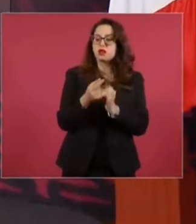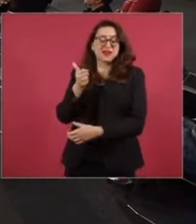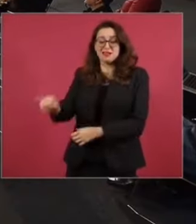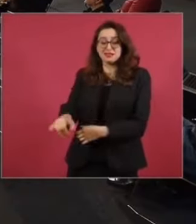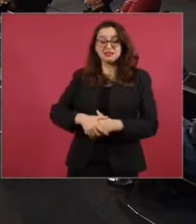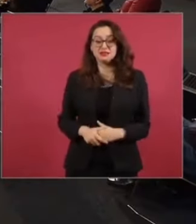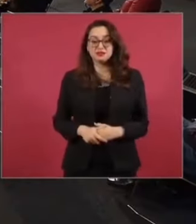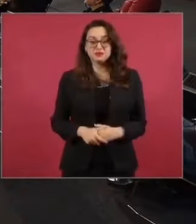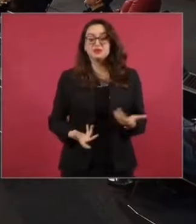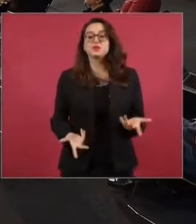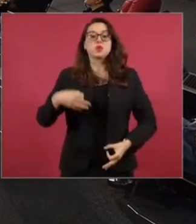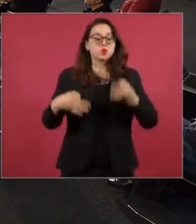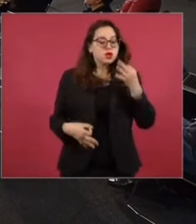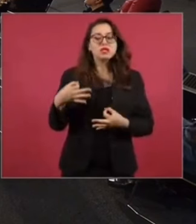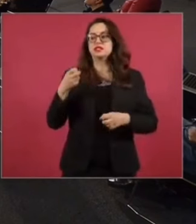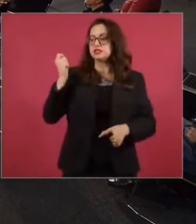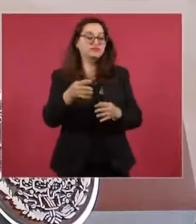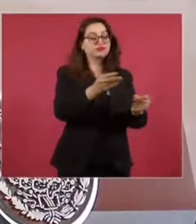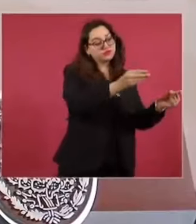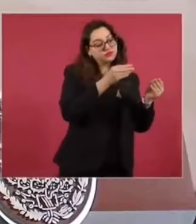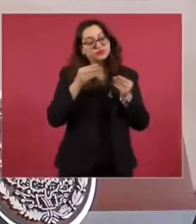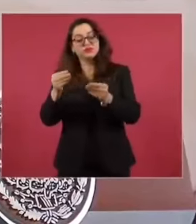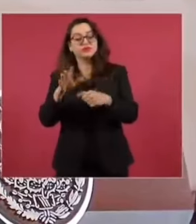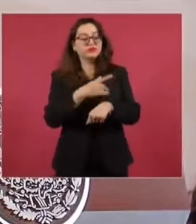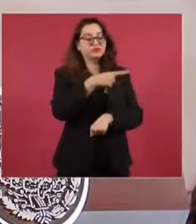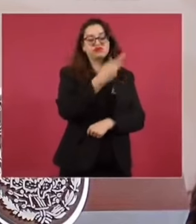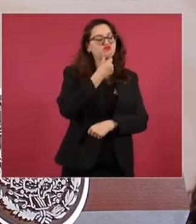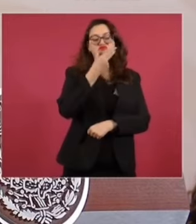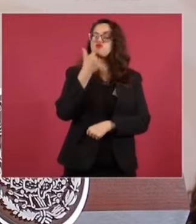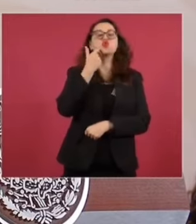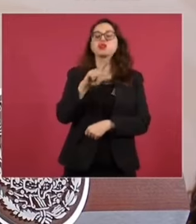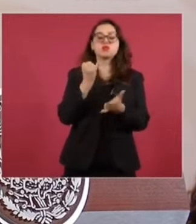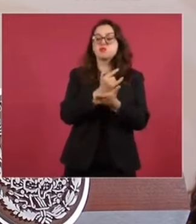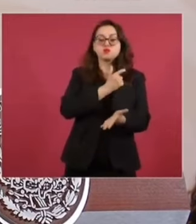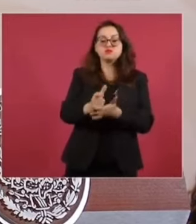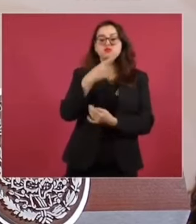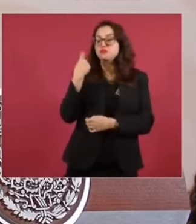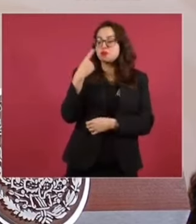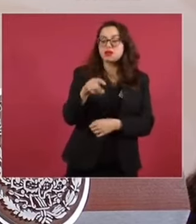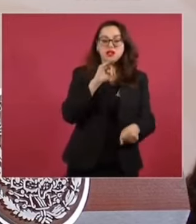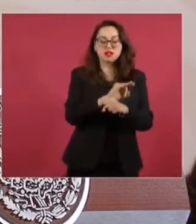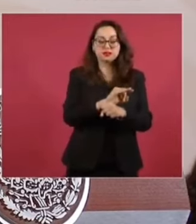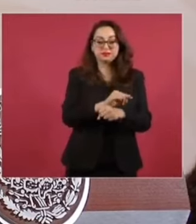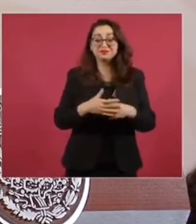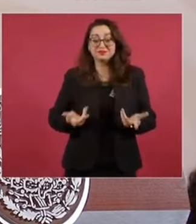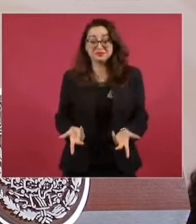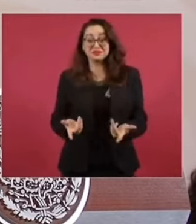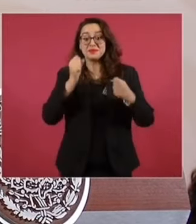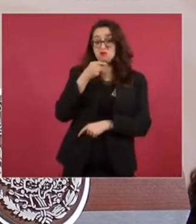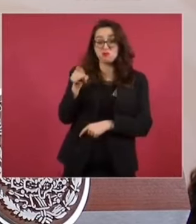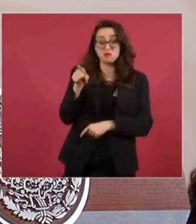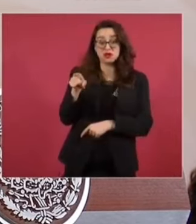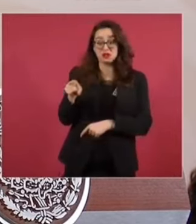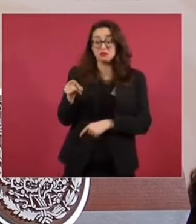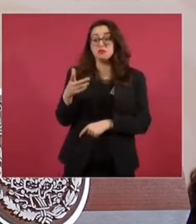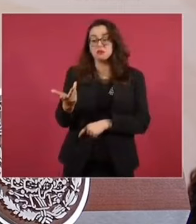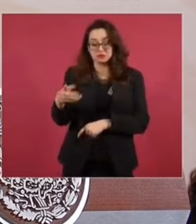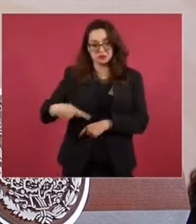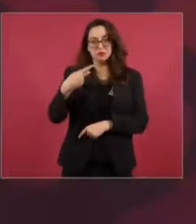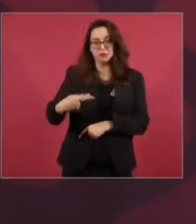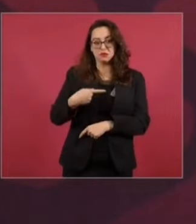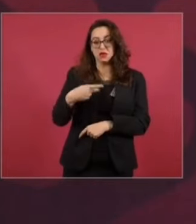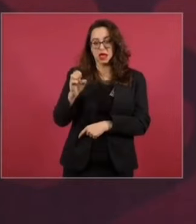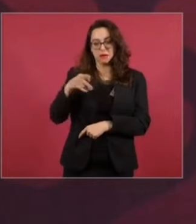organizada, jueces, magistrados, ministros. Entonces, en el caso que me preguntas, es lo mismo. Fueron jueces del Poder Judicial los que decidieron